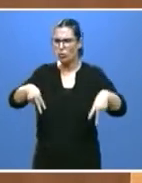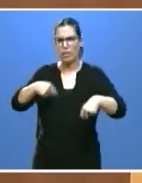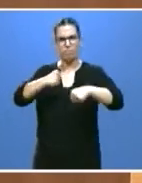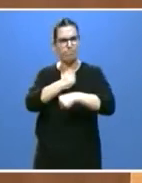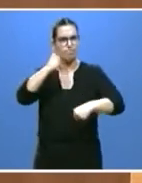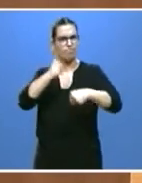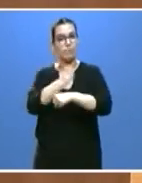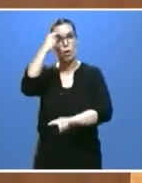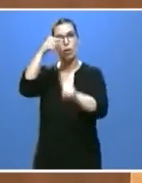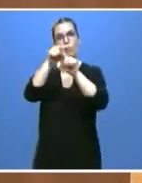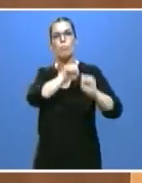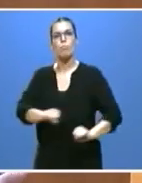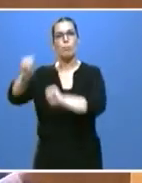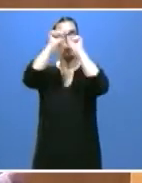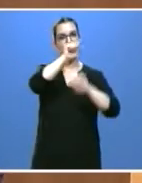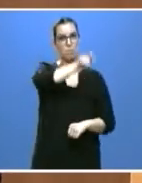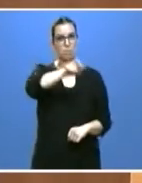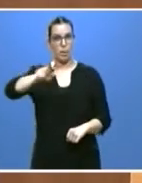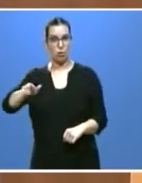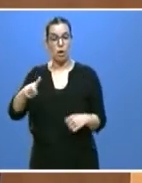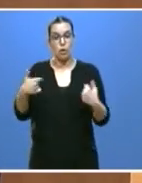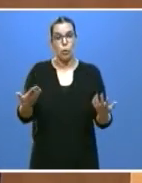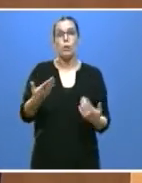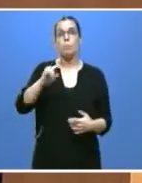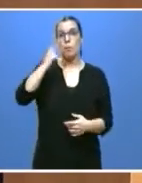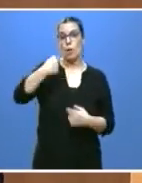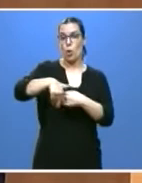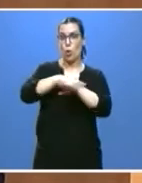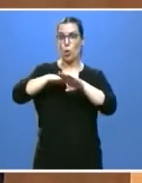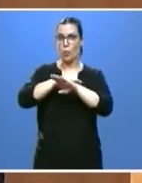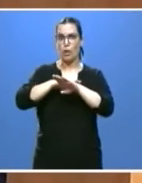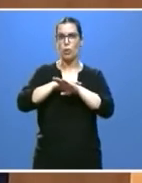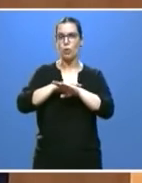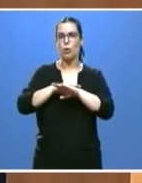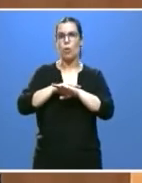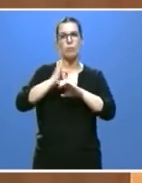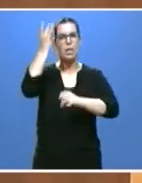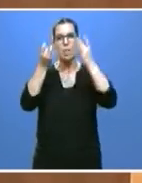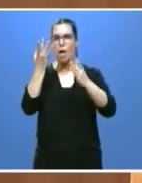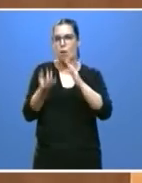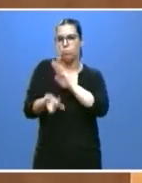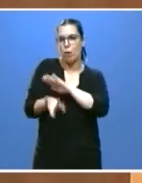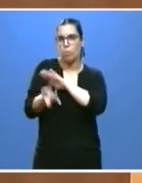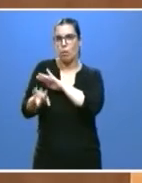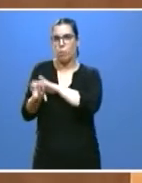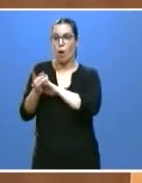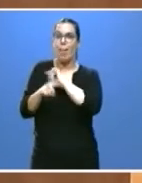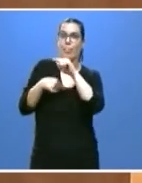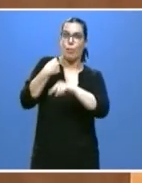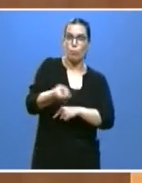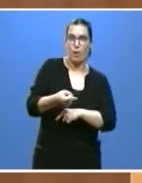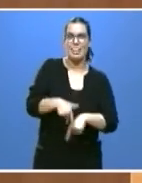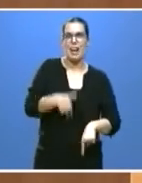a las personas. Así, en primer lugar, este Gobierno impulsó iniciativas que más adelante se generalizaron.